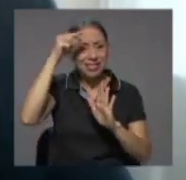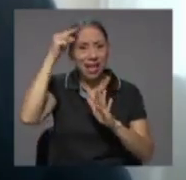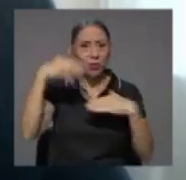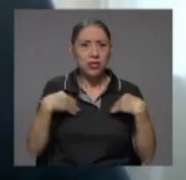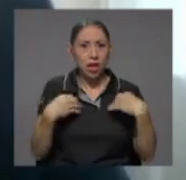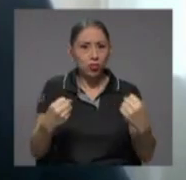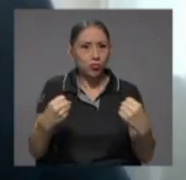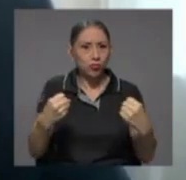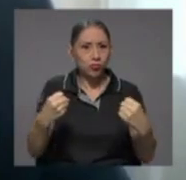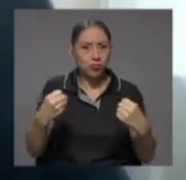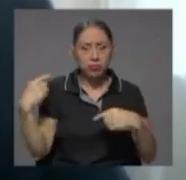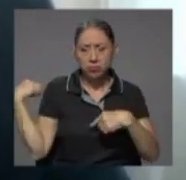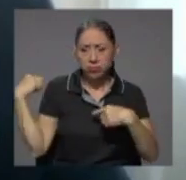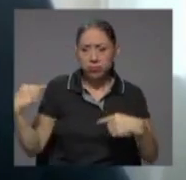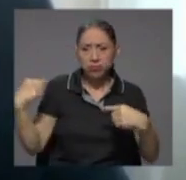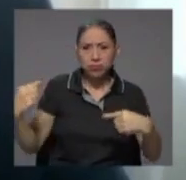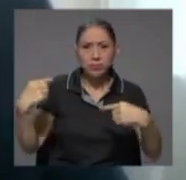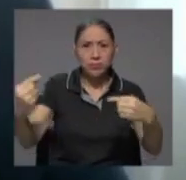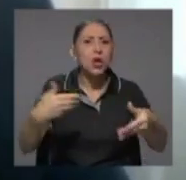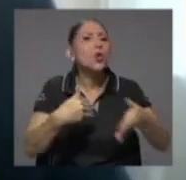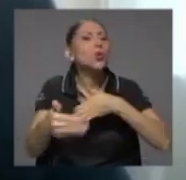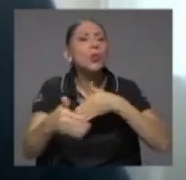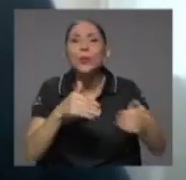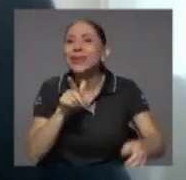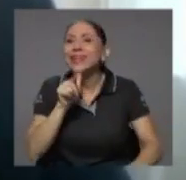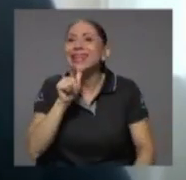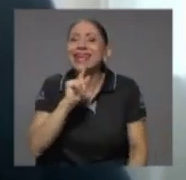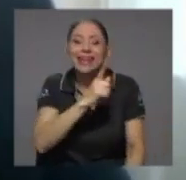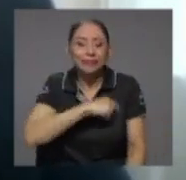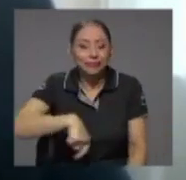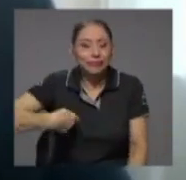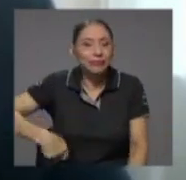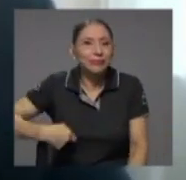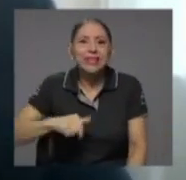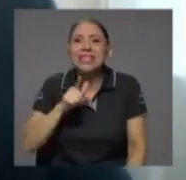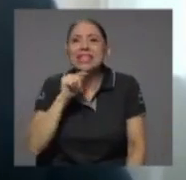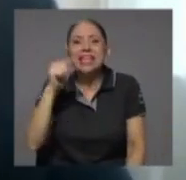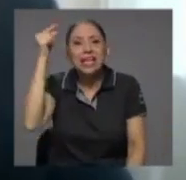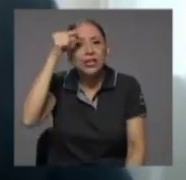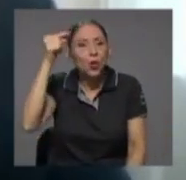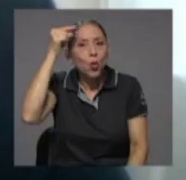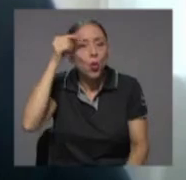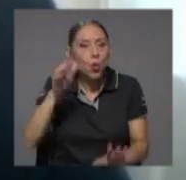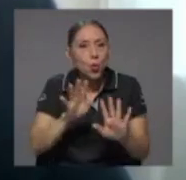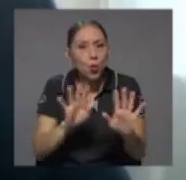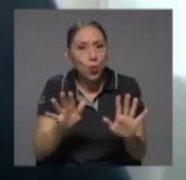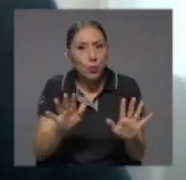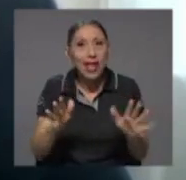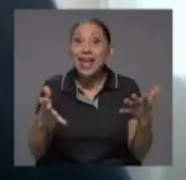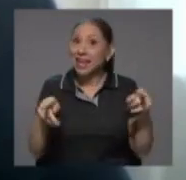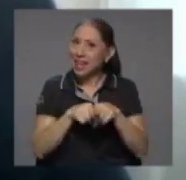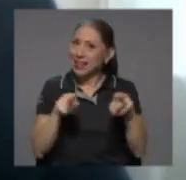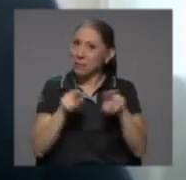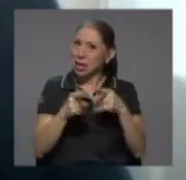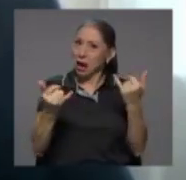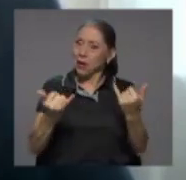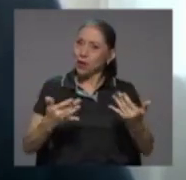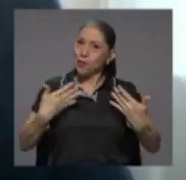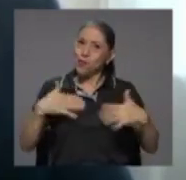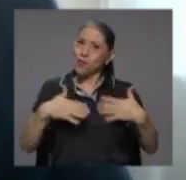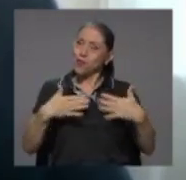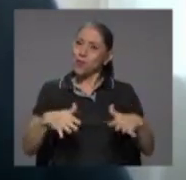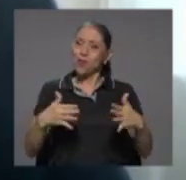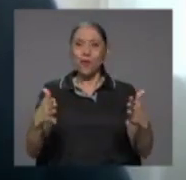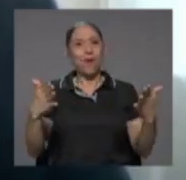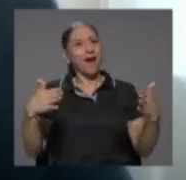quien esté gobernando nuestro querido país que que está también de manteles blancos celebrando 200